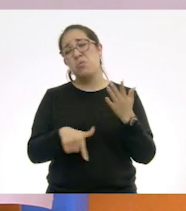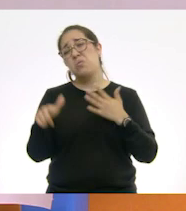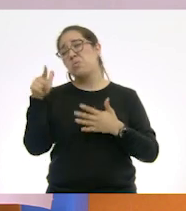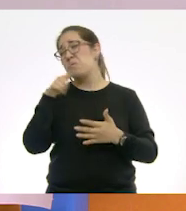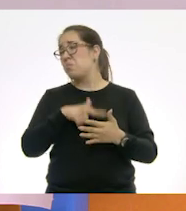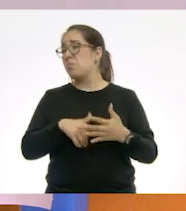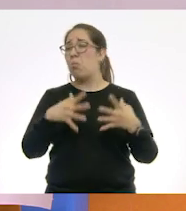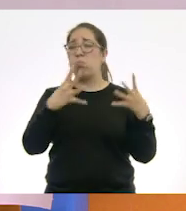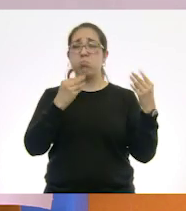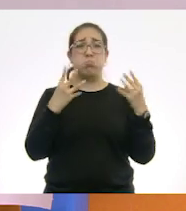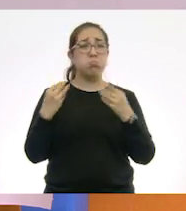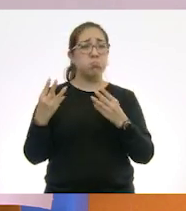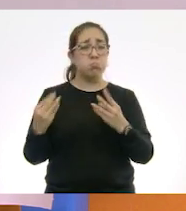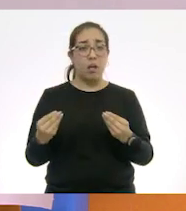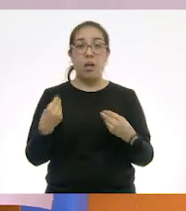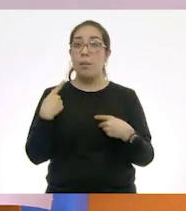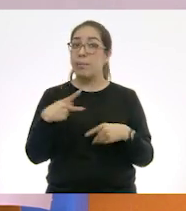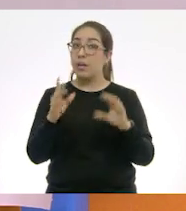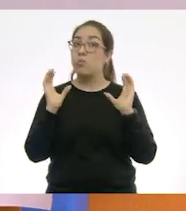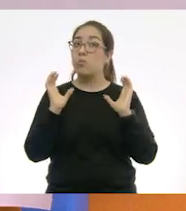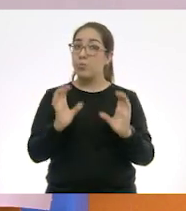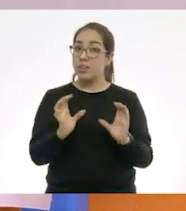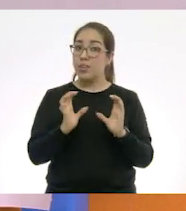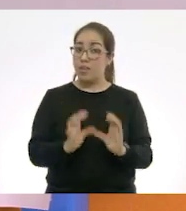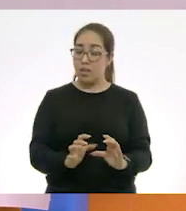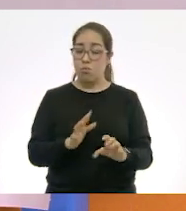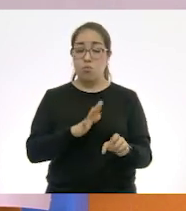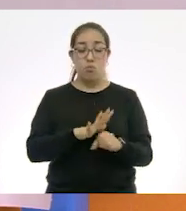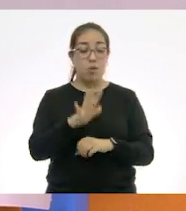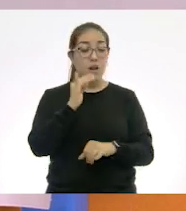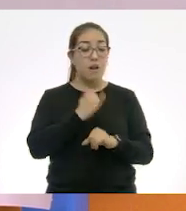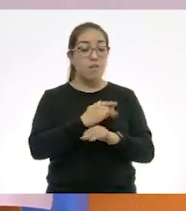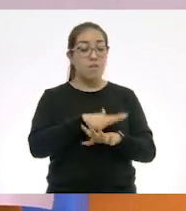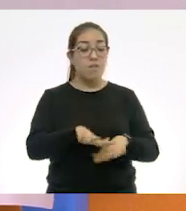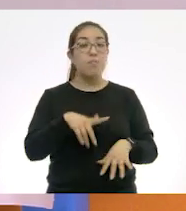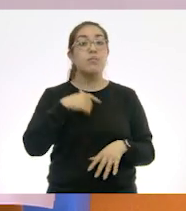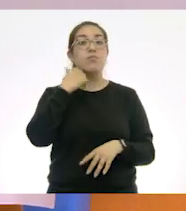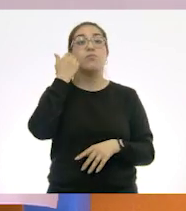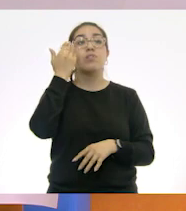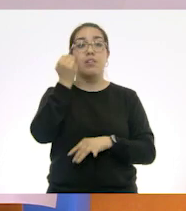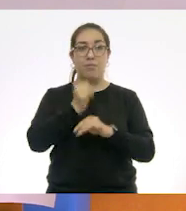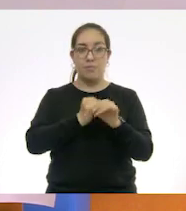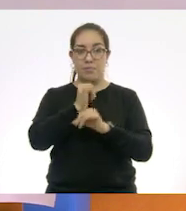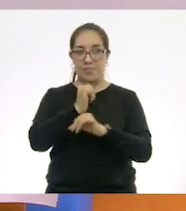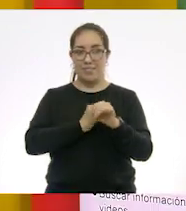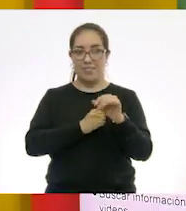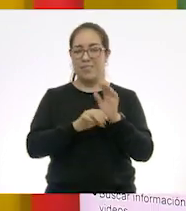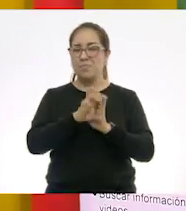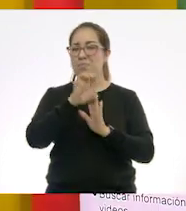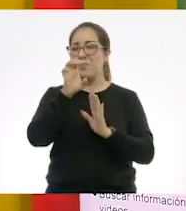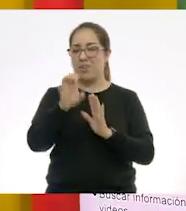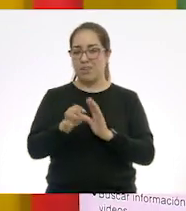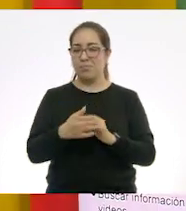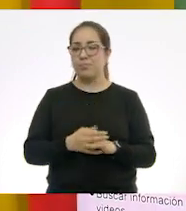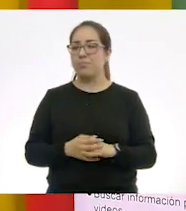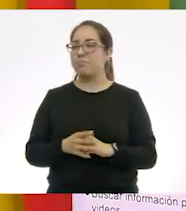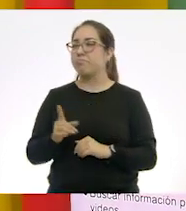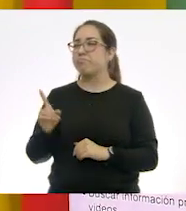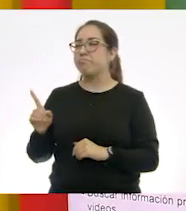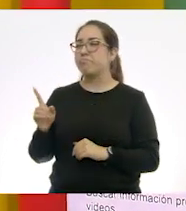hay que cuidar bien qué información es la que quiero yo averiguar. Por ejemplo, si yo tuviera,